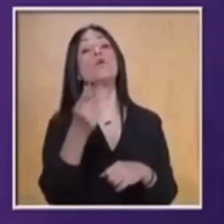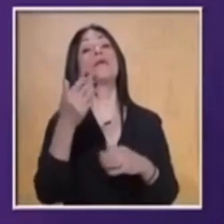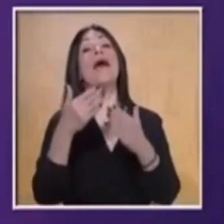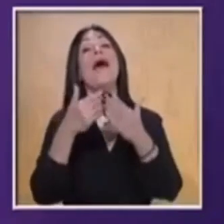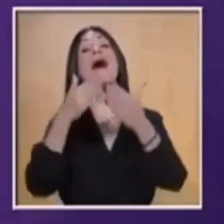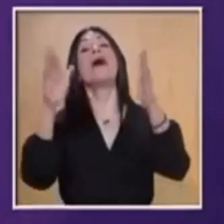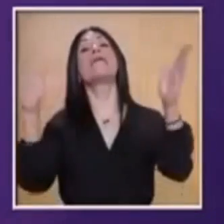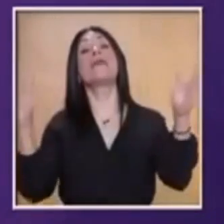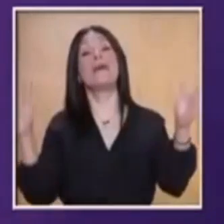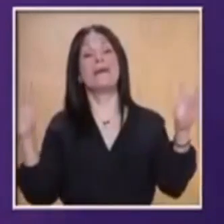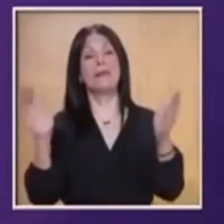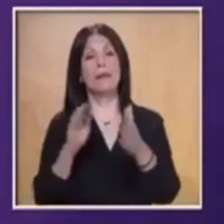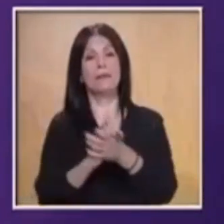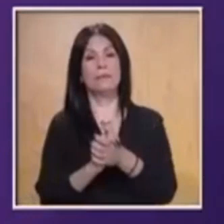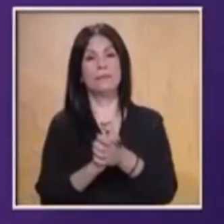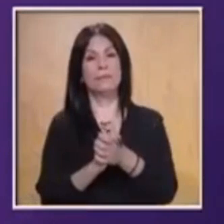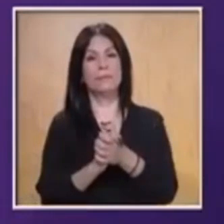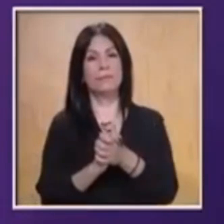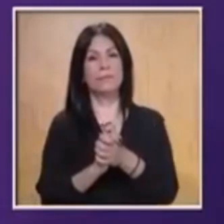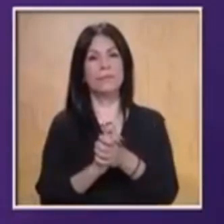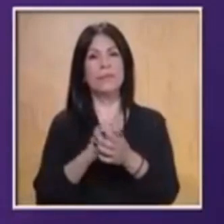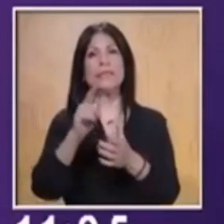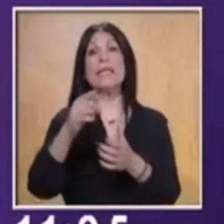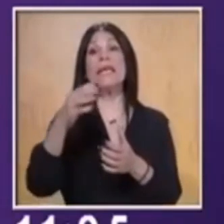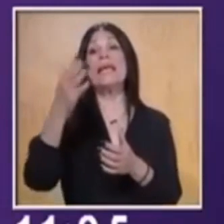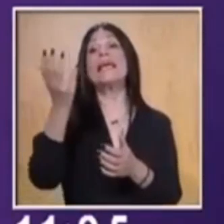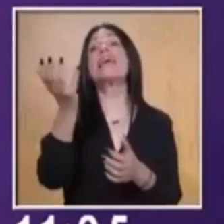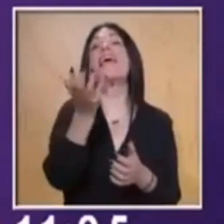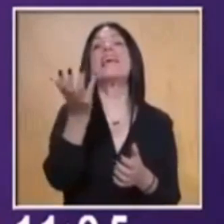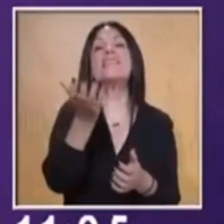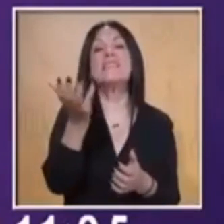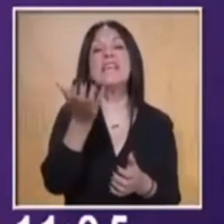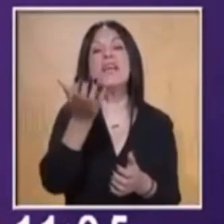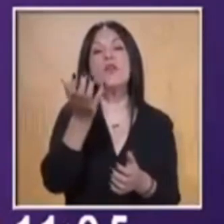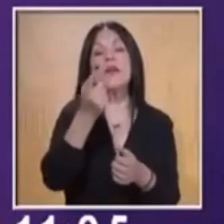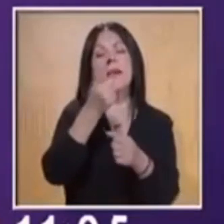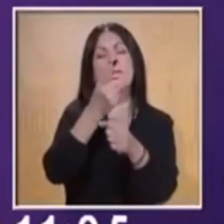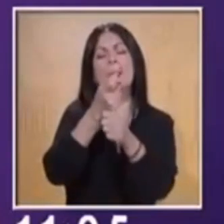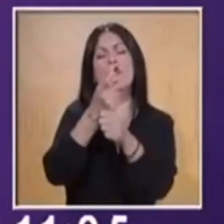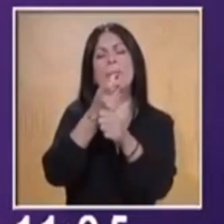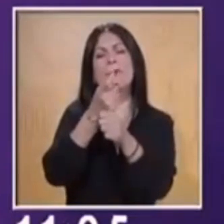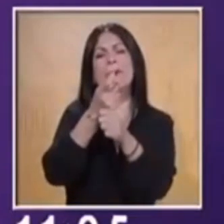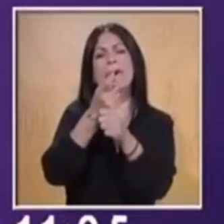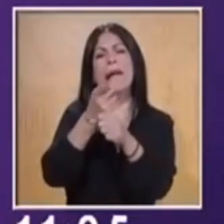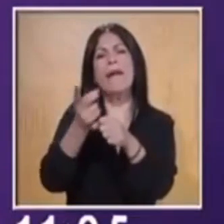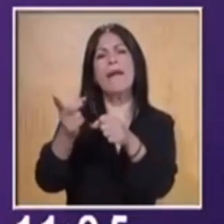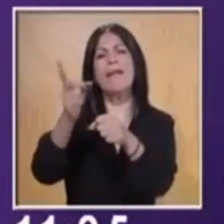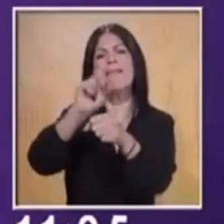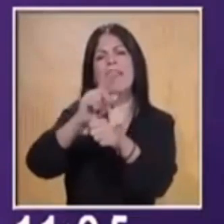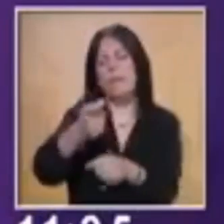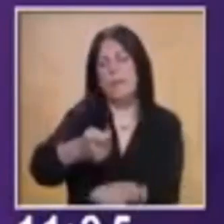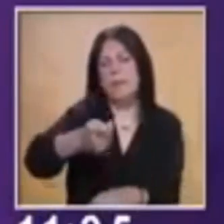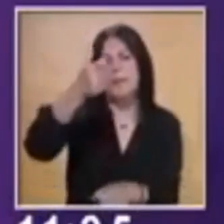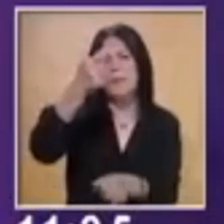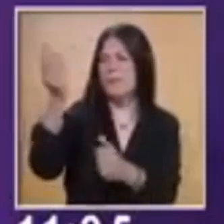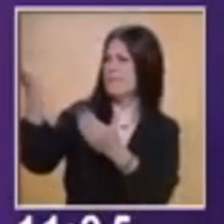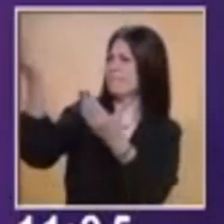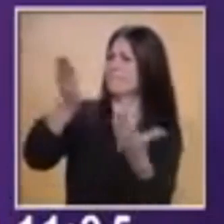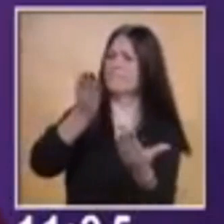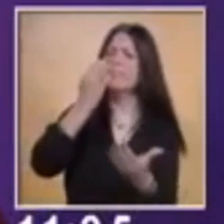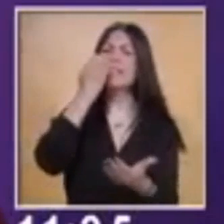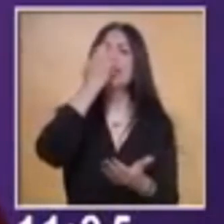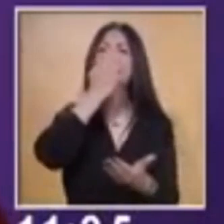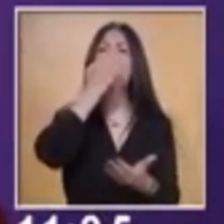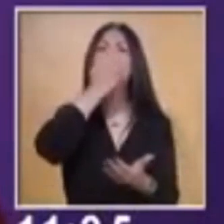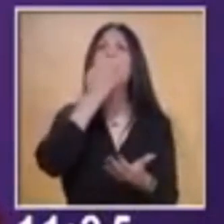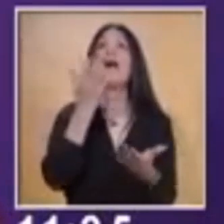recordar, ¿qué fue lo que hicieron el primer día de clases? Esa es una pregunta abierta porque te da la